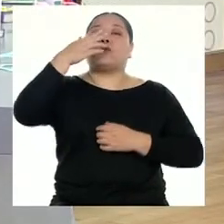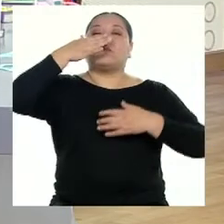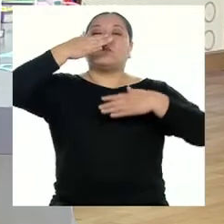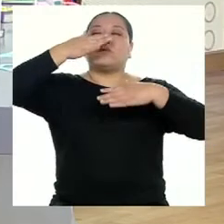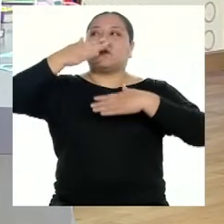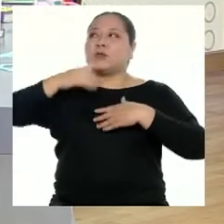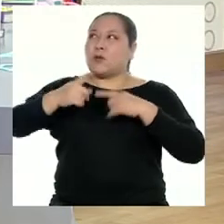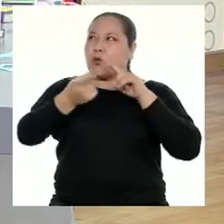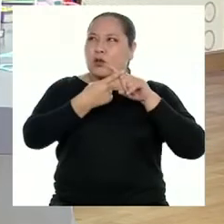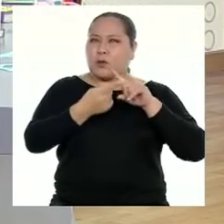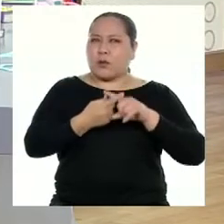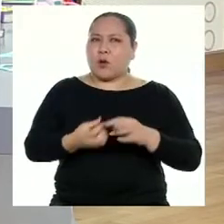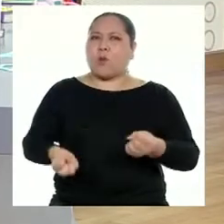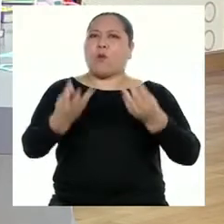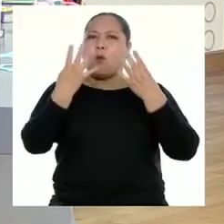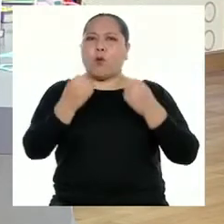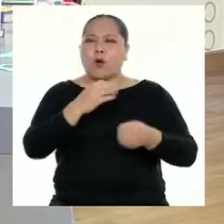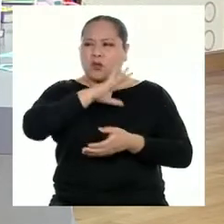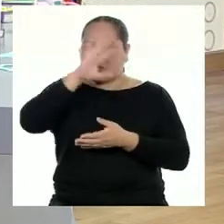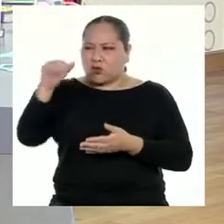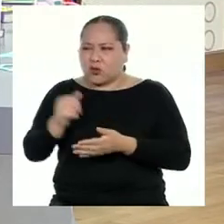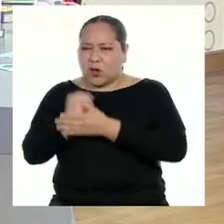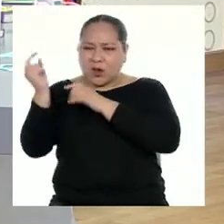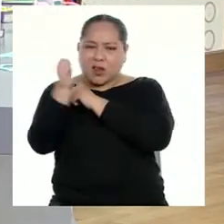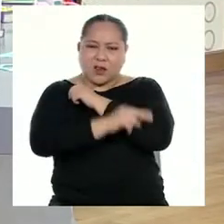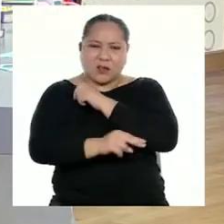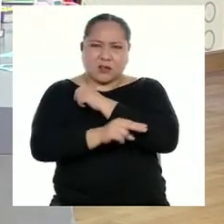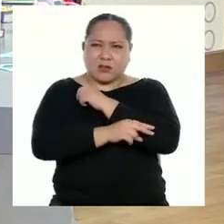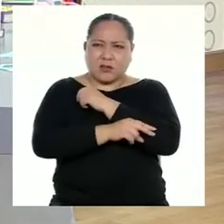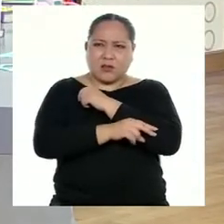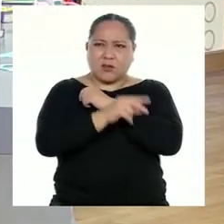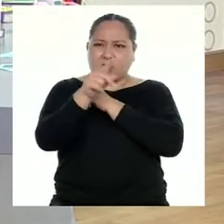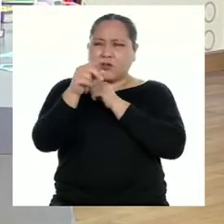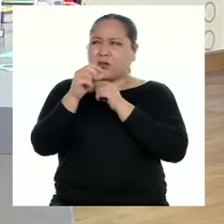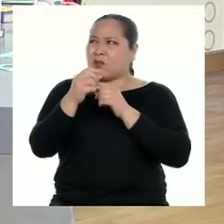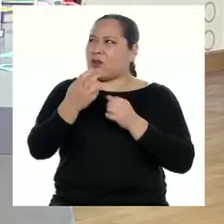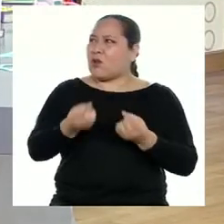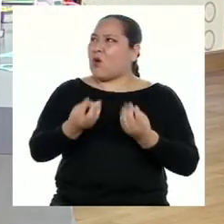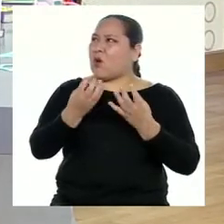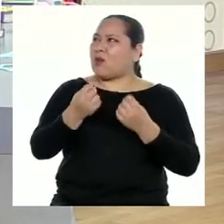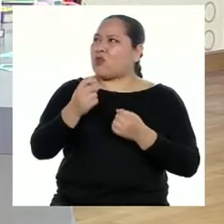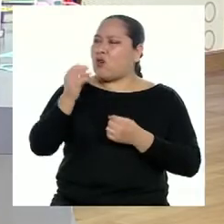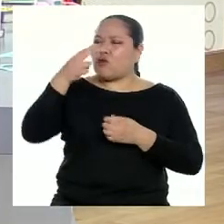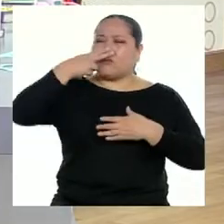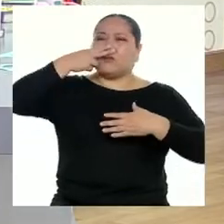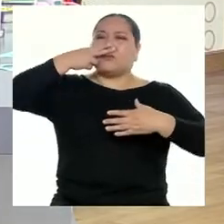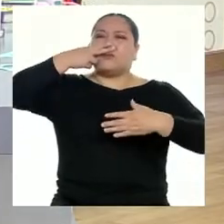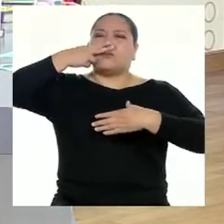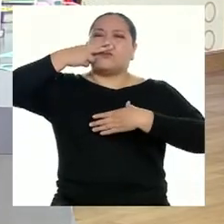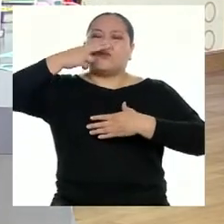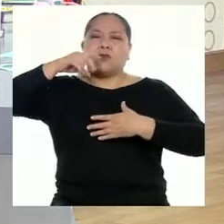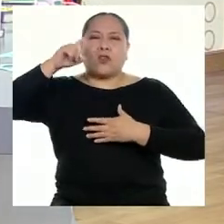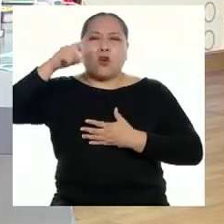la cantidad de pacientes que hay a nivel nacional, la cantidad de oxígeno medicinal que se necesitaría es enorme.